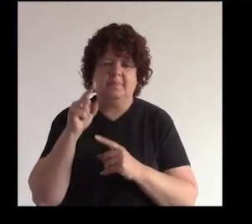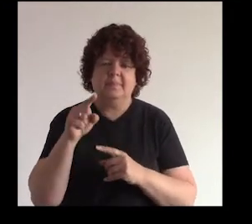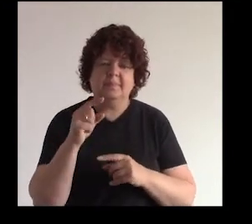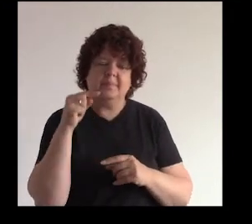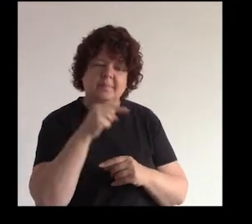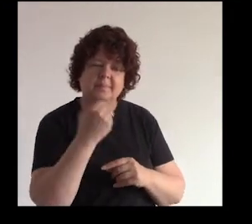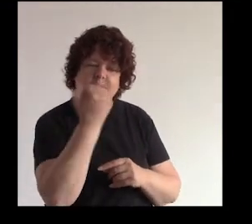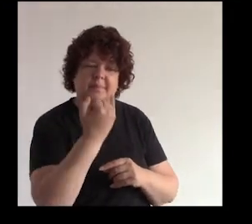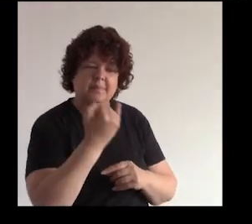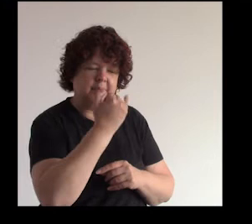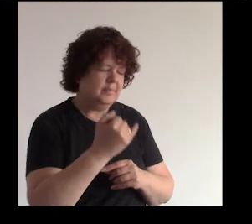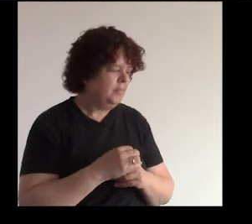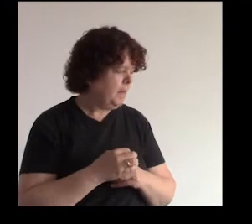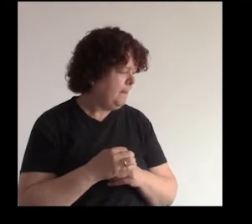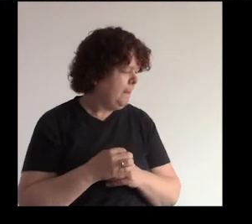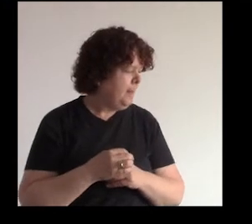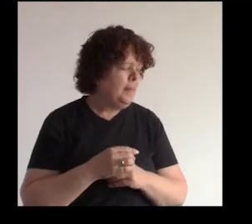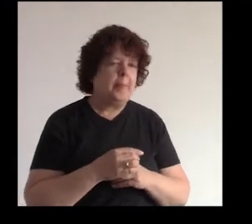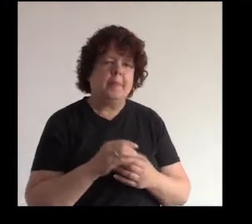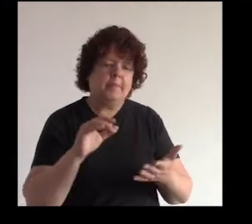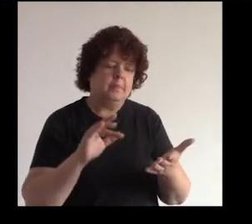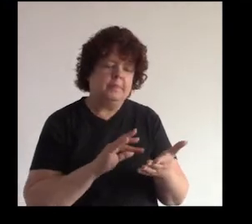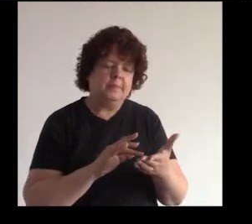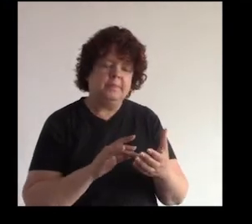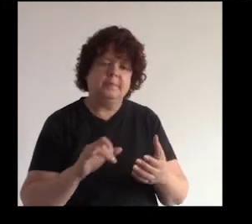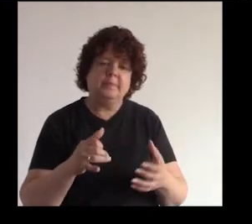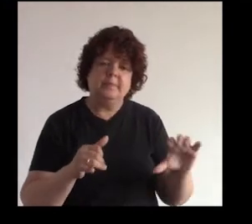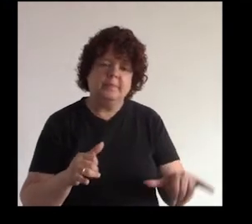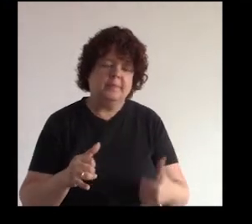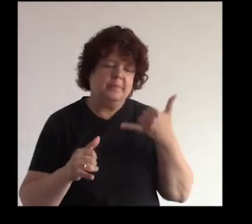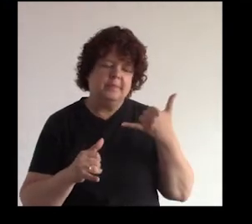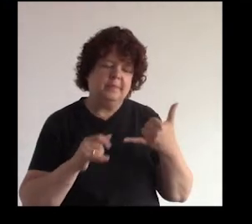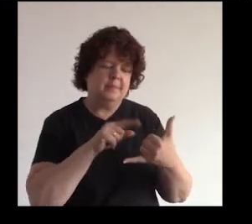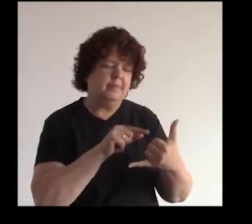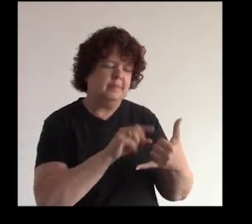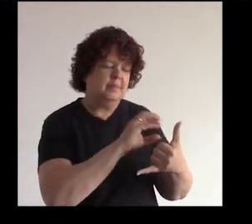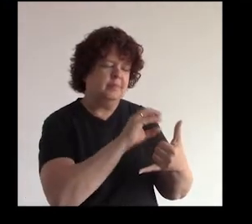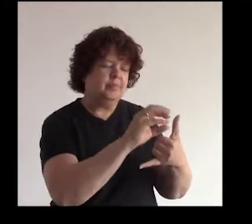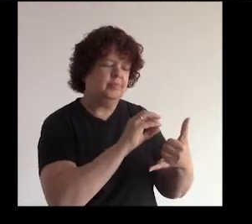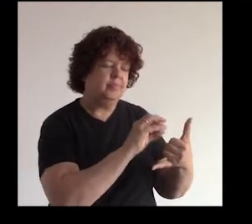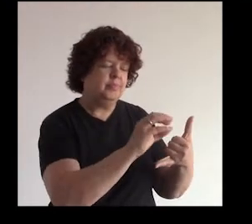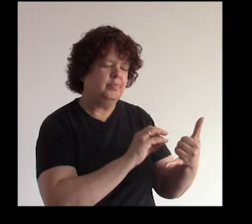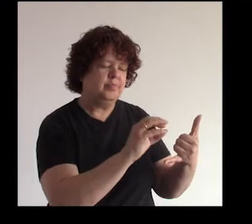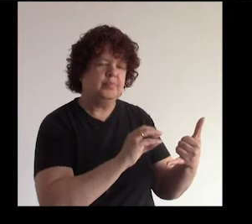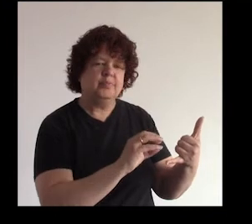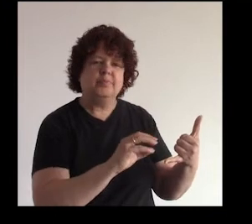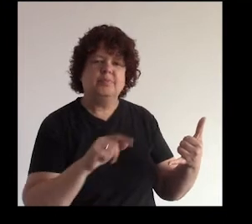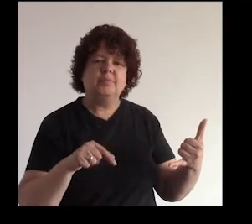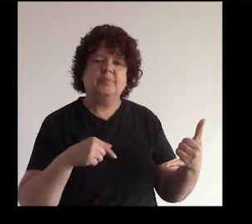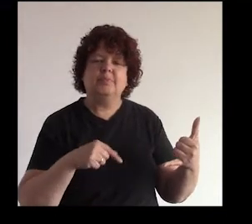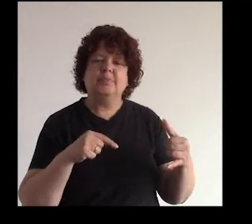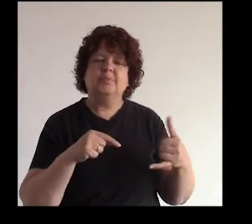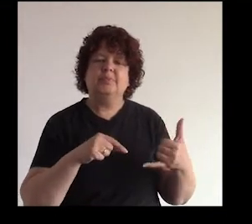en la pantalla aparece un icono de un celular con diferentes símbolos de las redes sociales ¿no? las redes